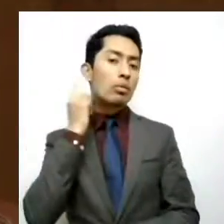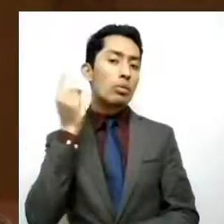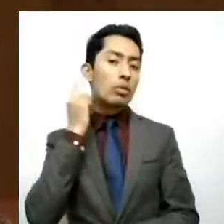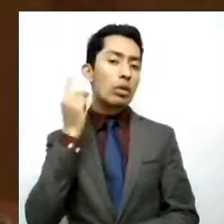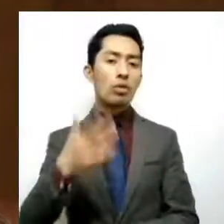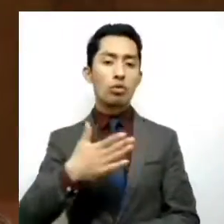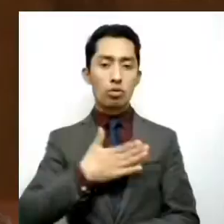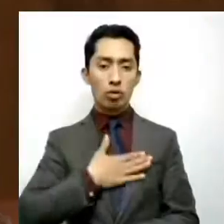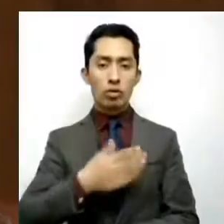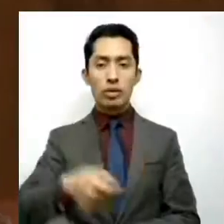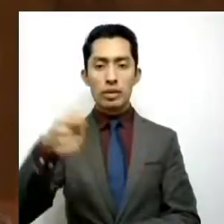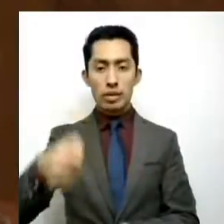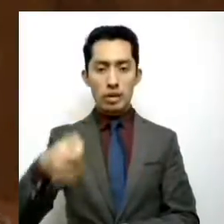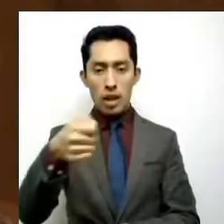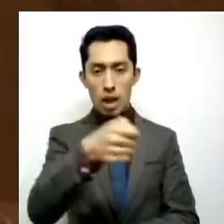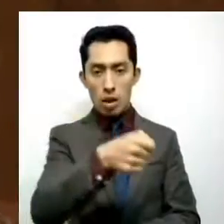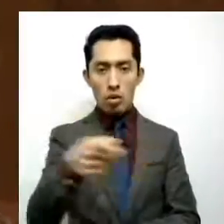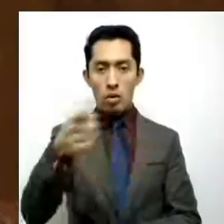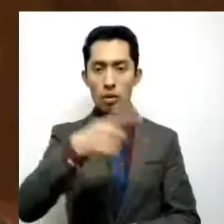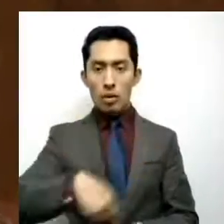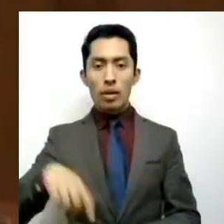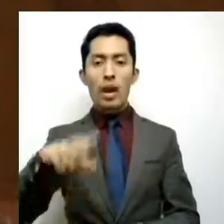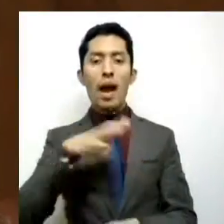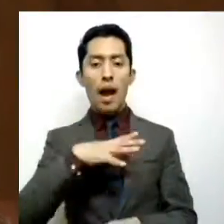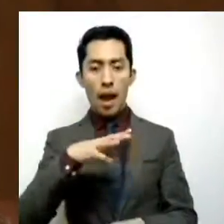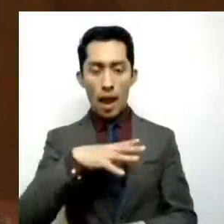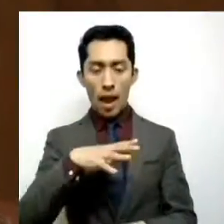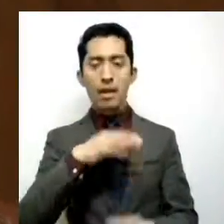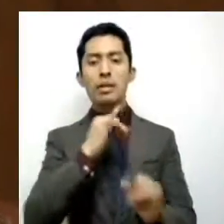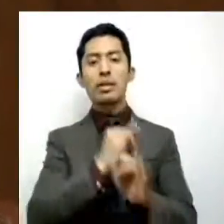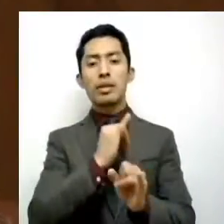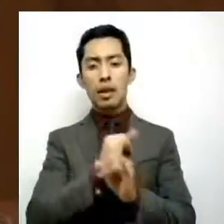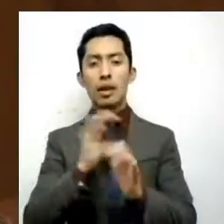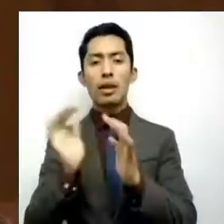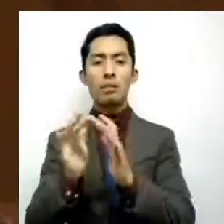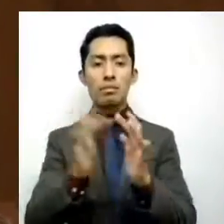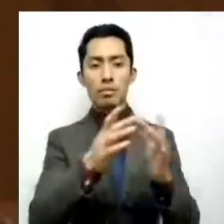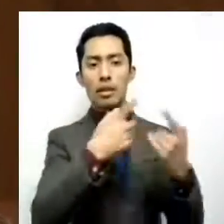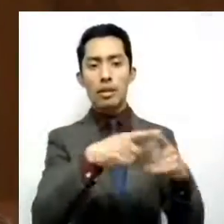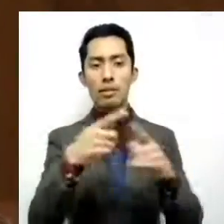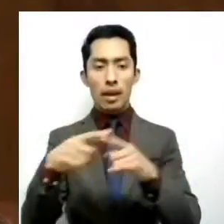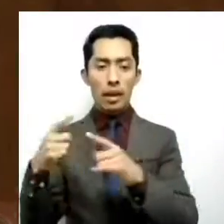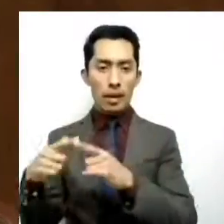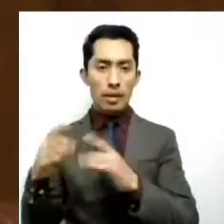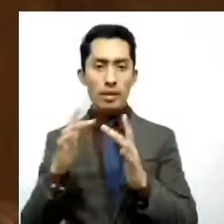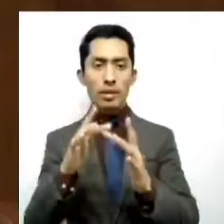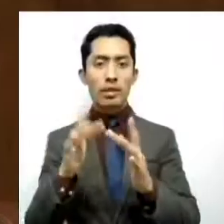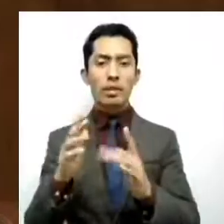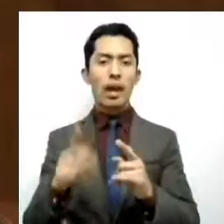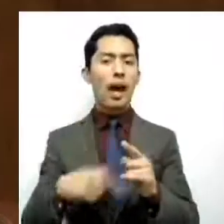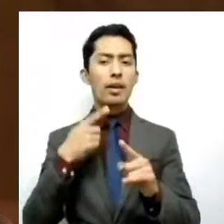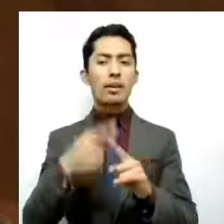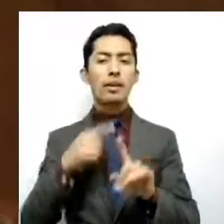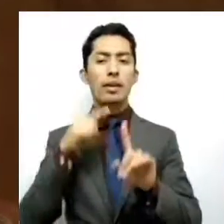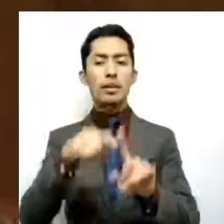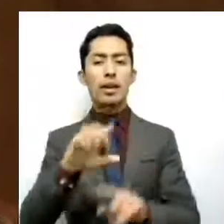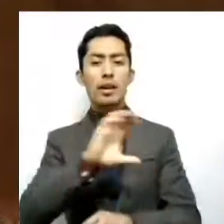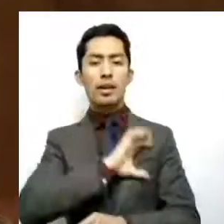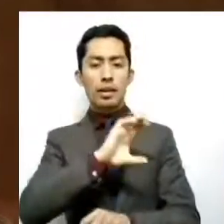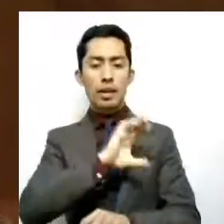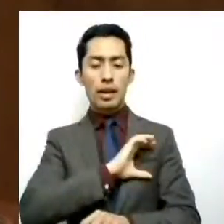nos siguen a través de las distintas plataformas digitales, de manera especial a mis queridos amigos